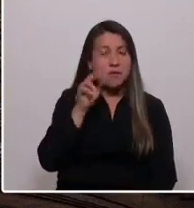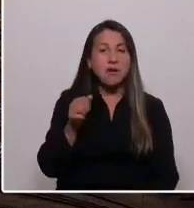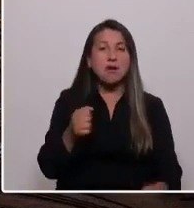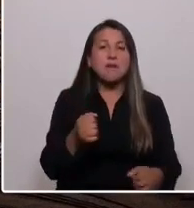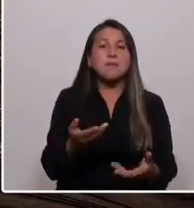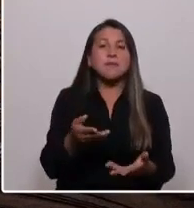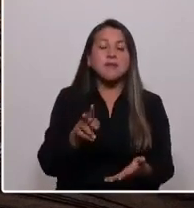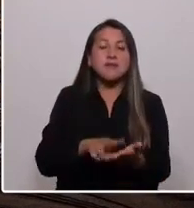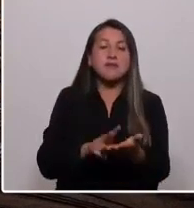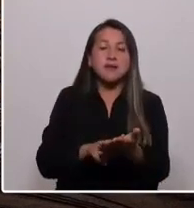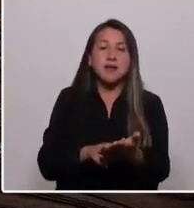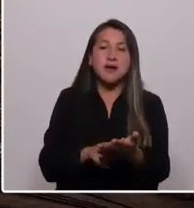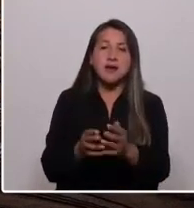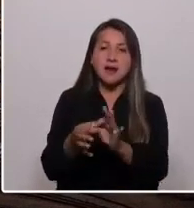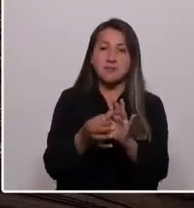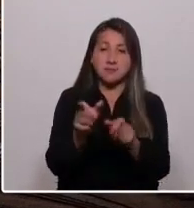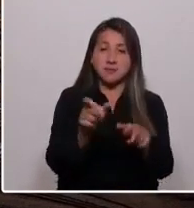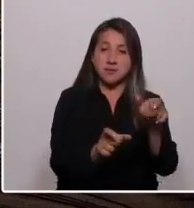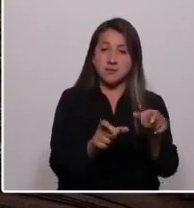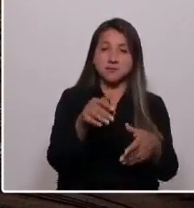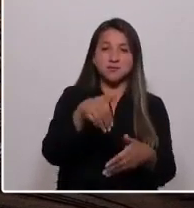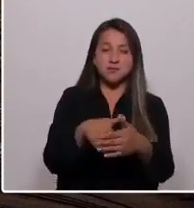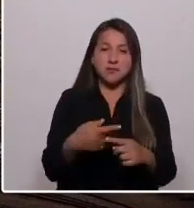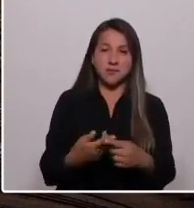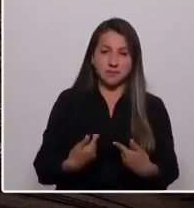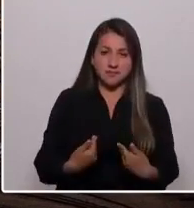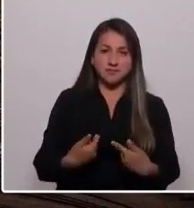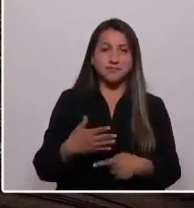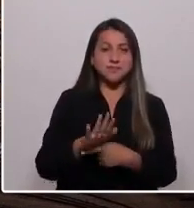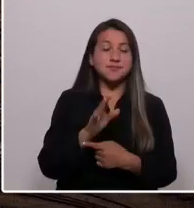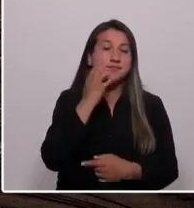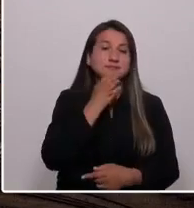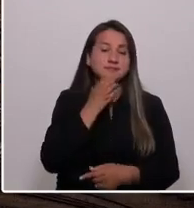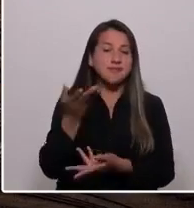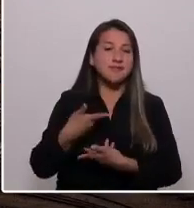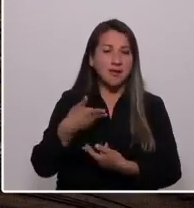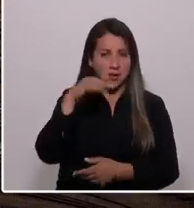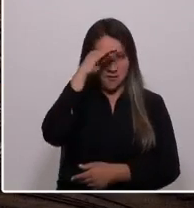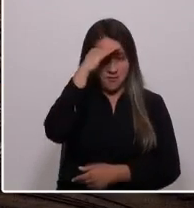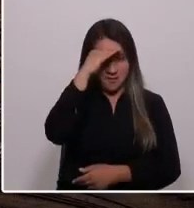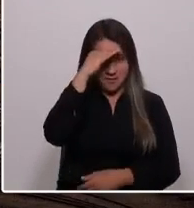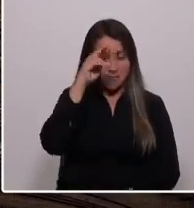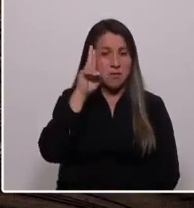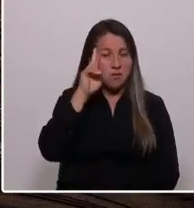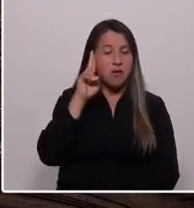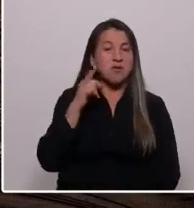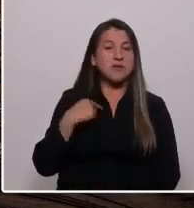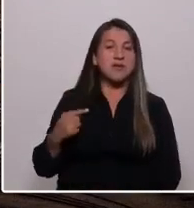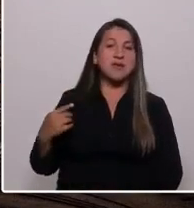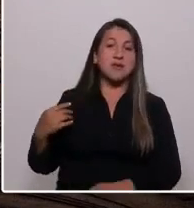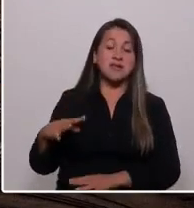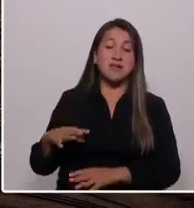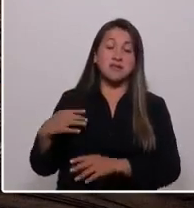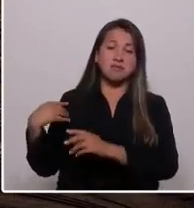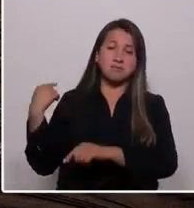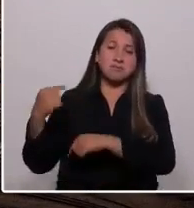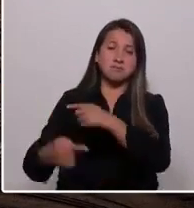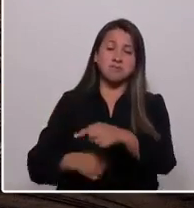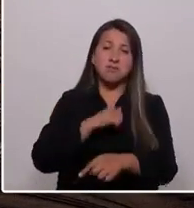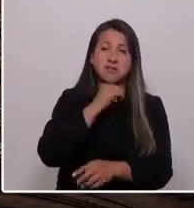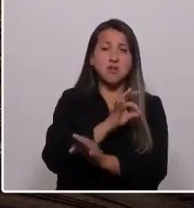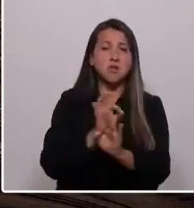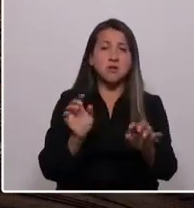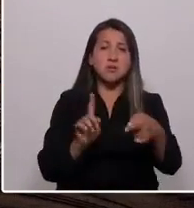votó por mí y me entregó su confianza el 15 de mayo. Recordé que vengo del anonimato, de los patipelados que nunca pudieron participar